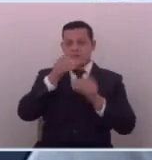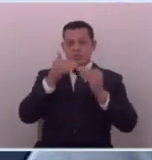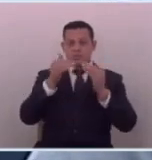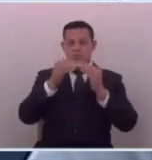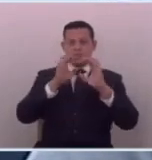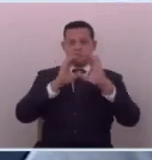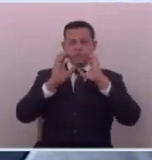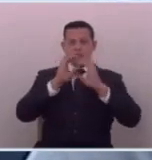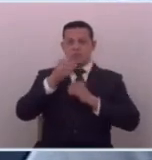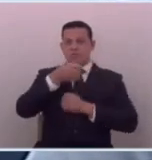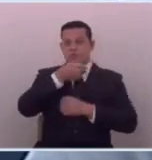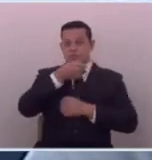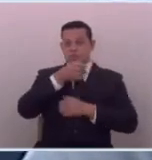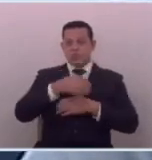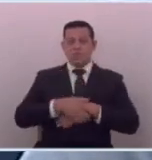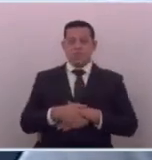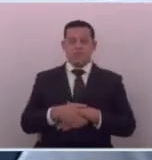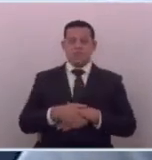a un medio de comunicación